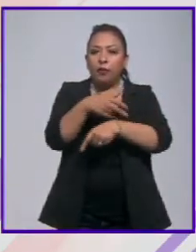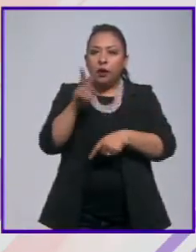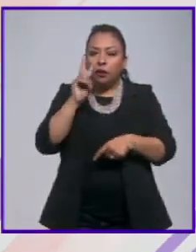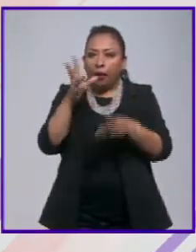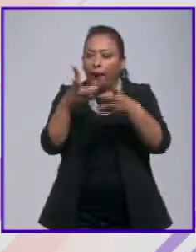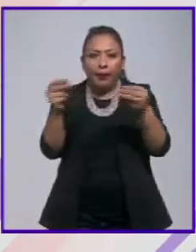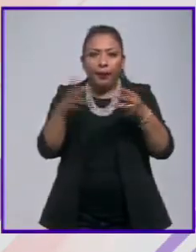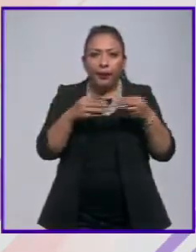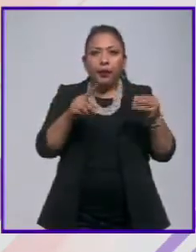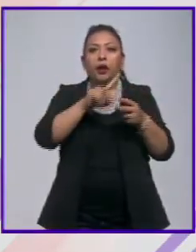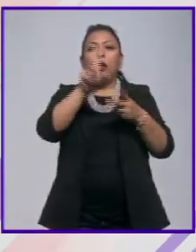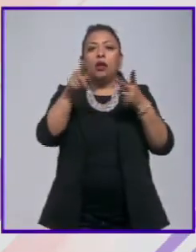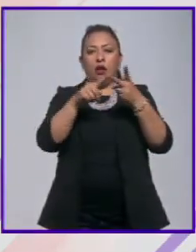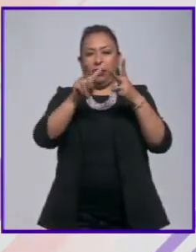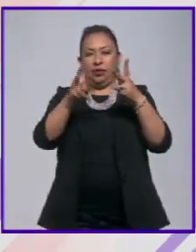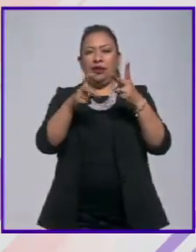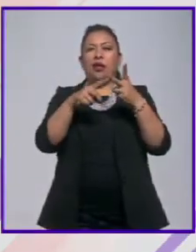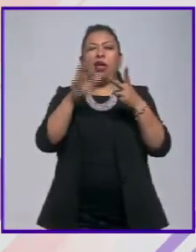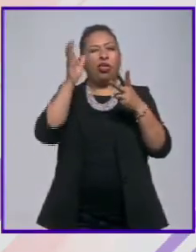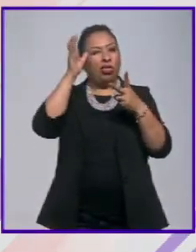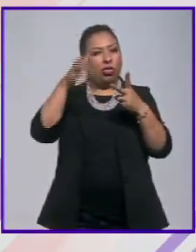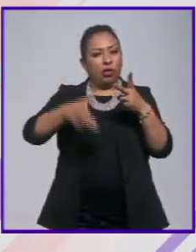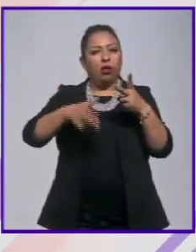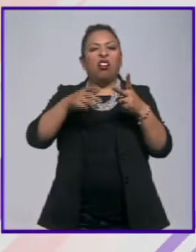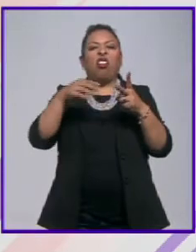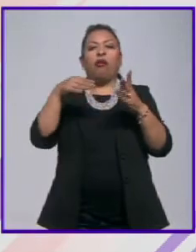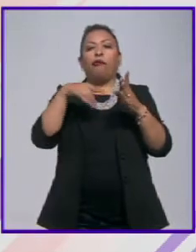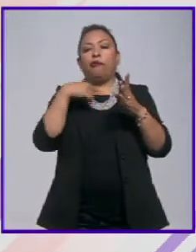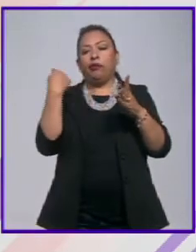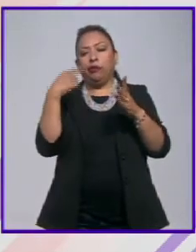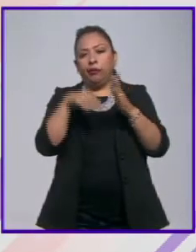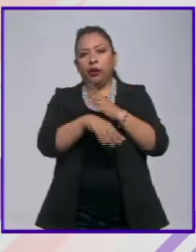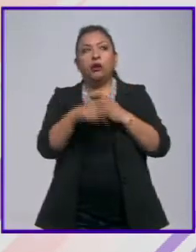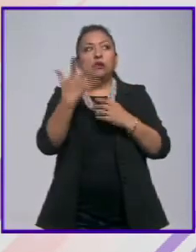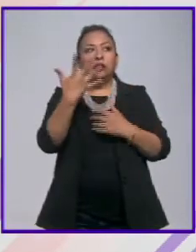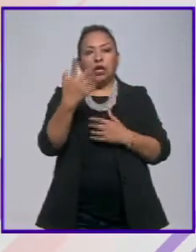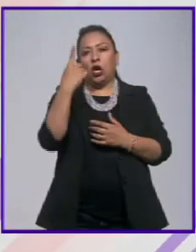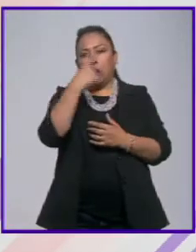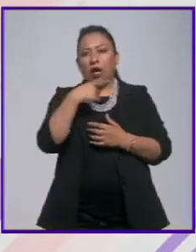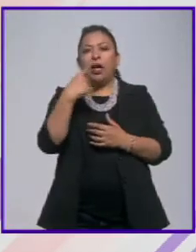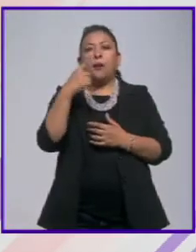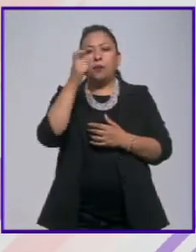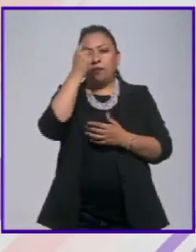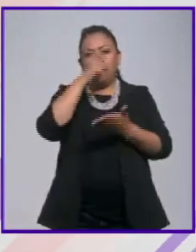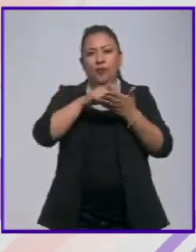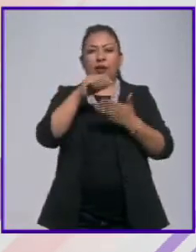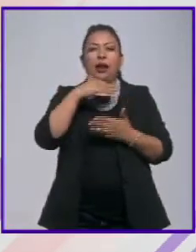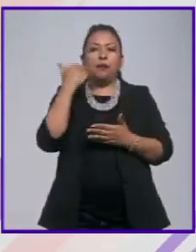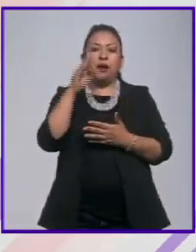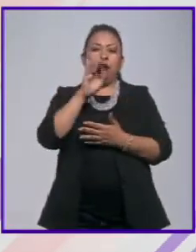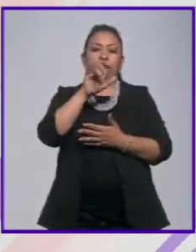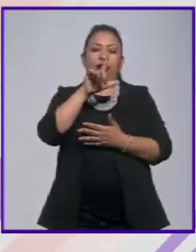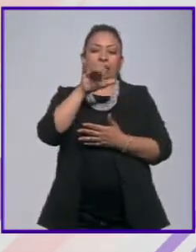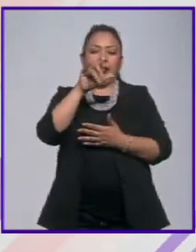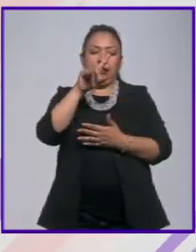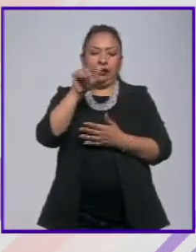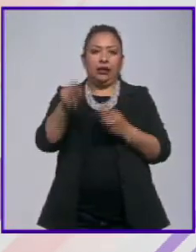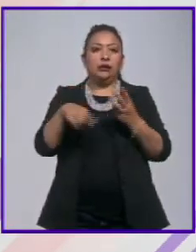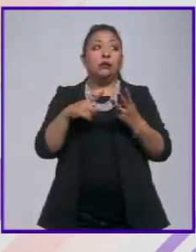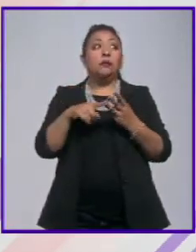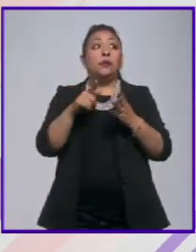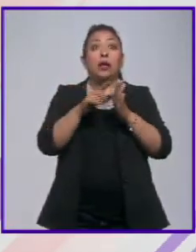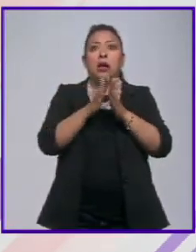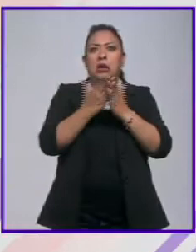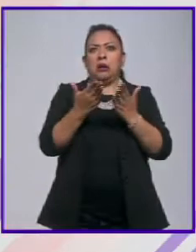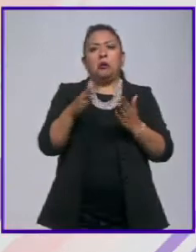le siguen criminales y fracasados cinco retratos de la escritora alemana Felicitas Jope es